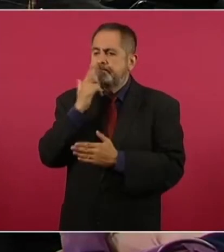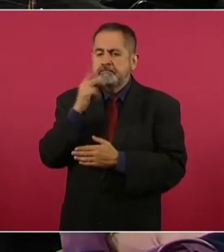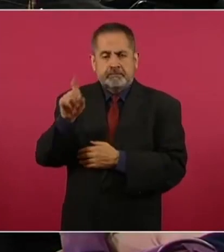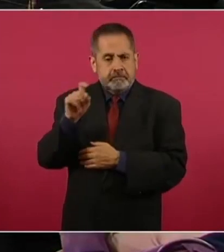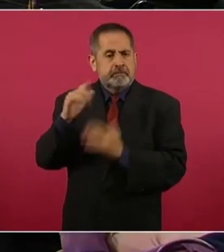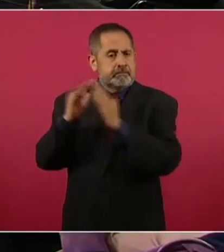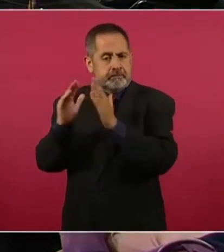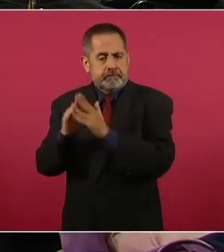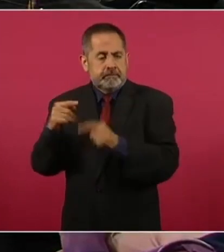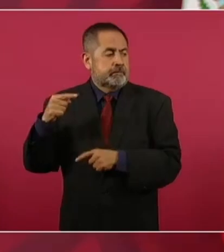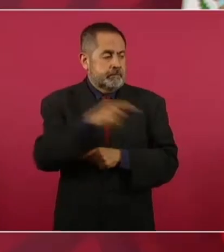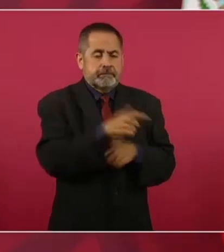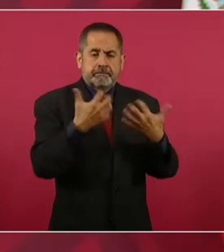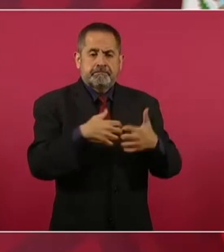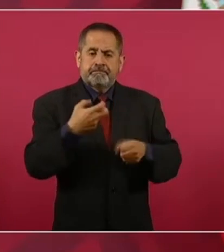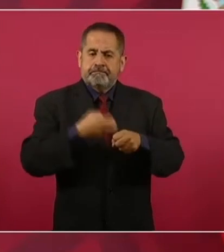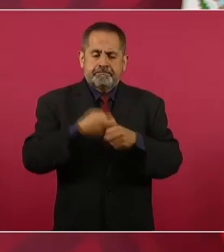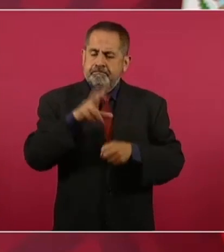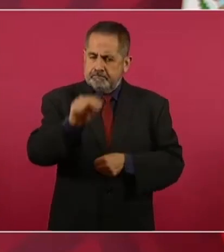Que nos ayuden en eso.